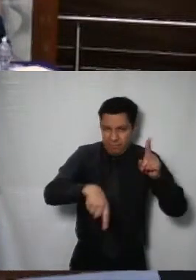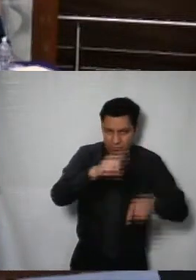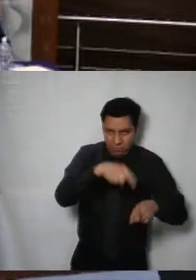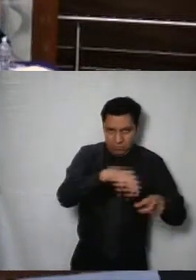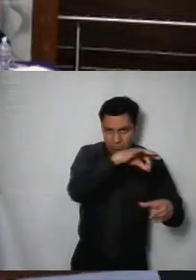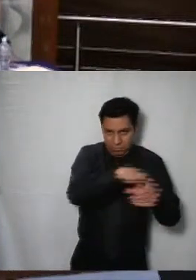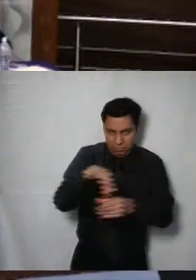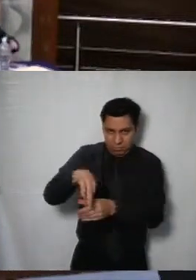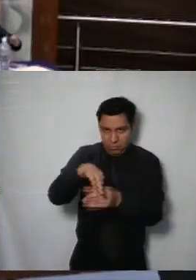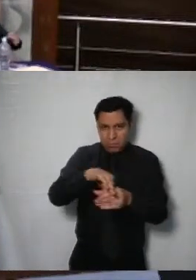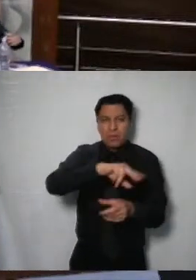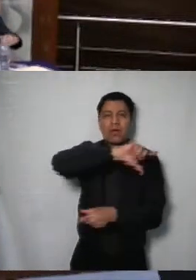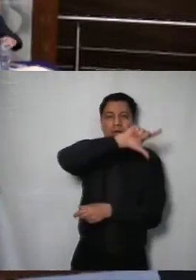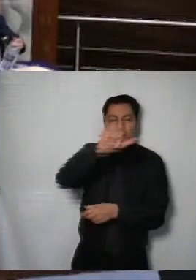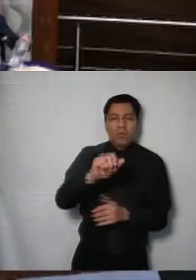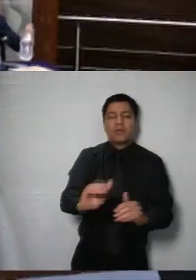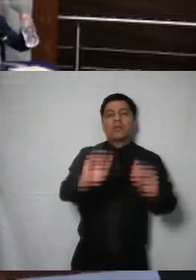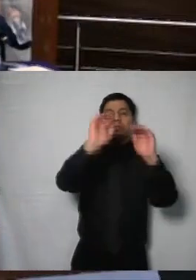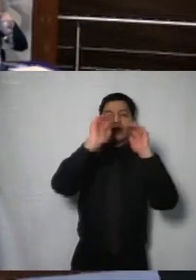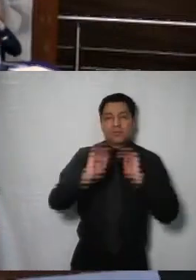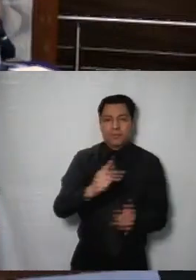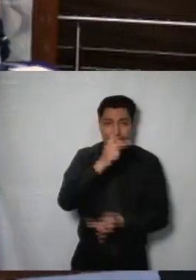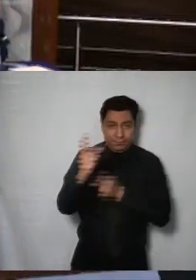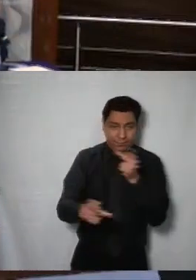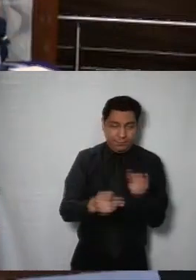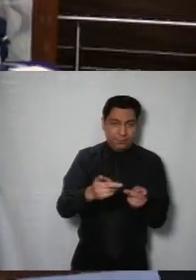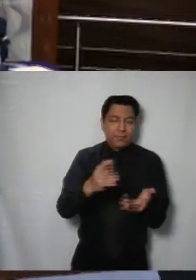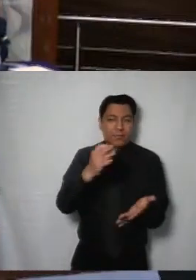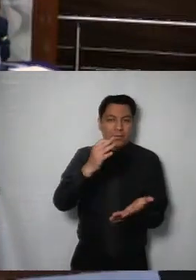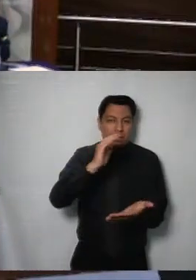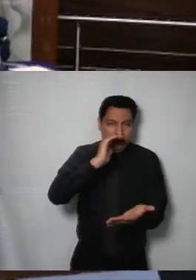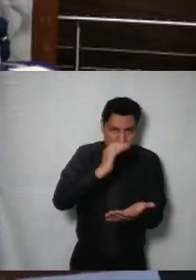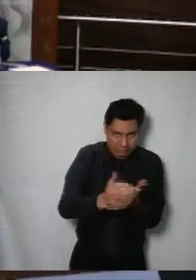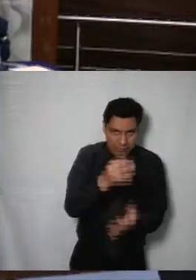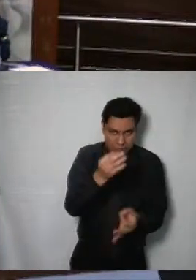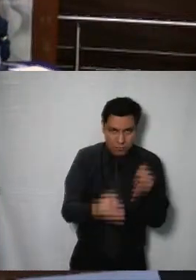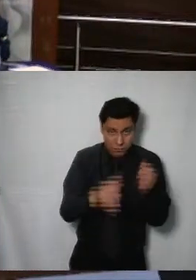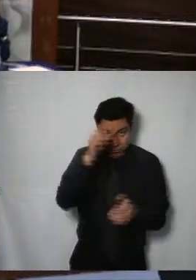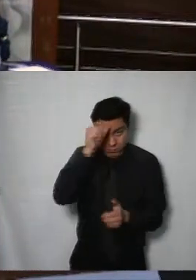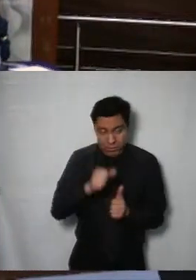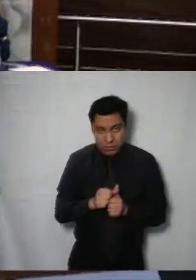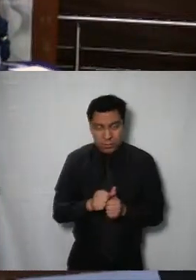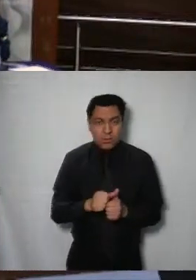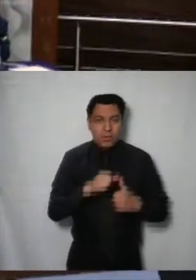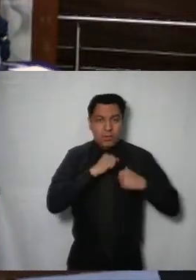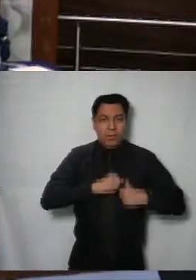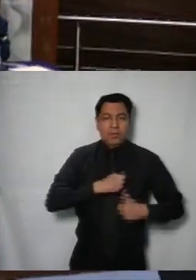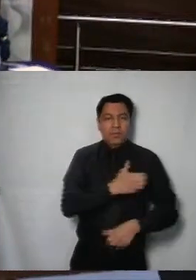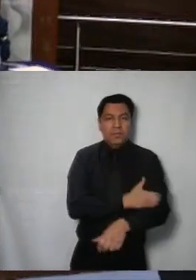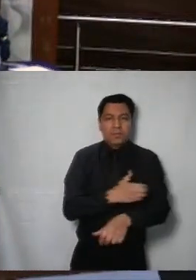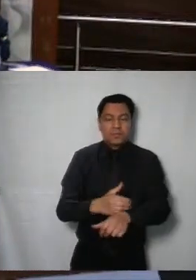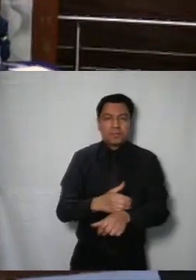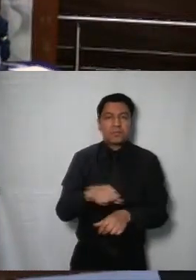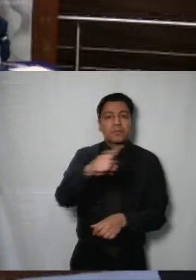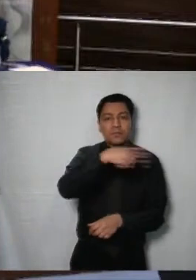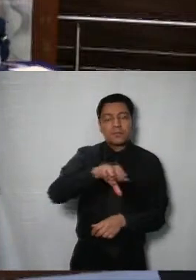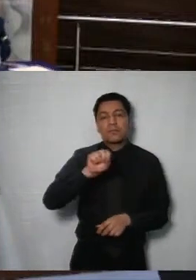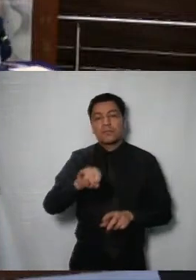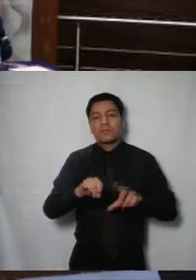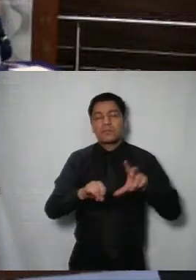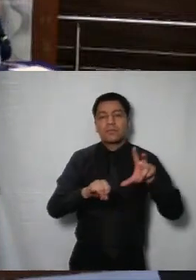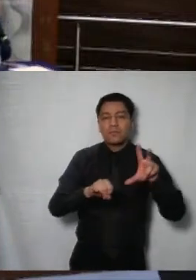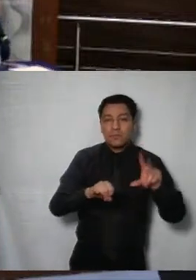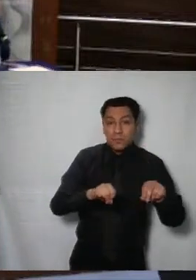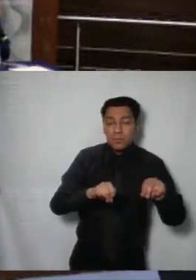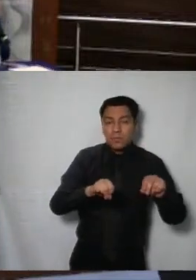en segundo lugar les consultaría con el sentido de sobre ser por improcedente comisionadas y comisionados les solicito expresar el sentido de su